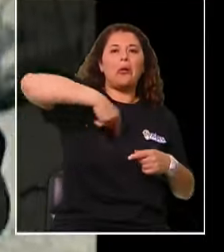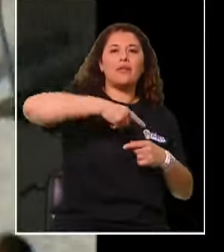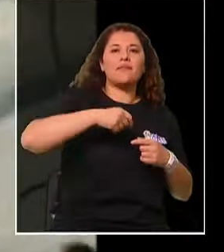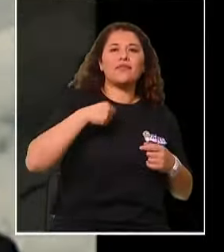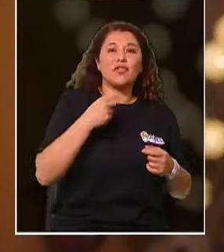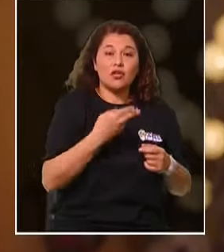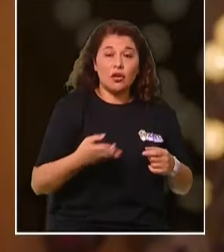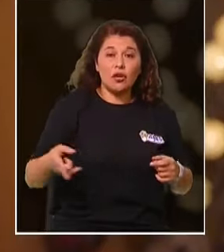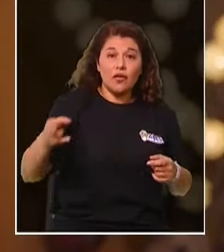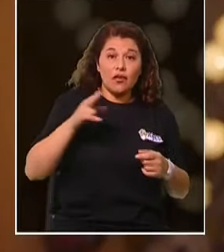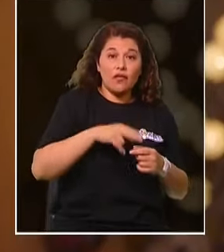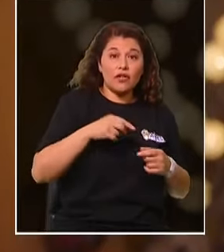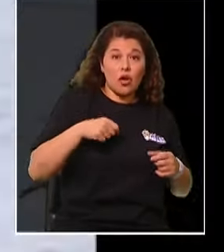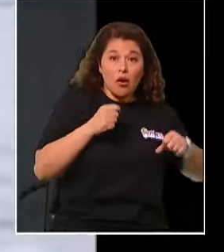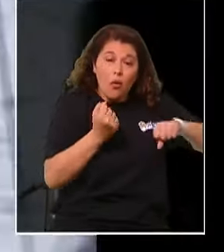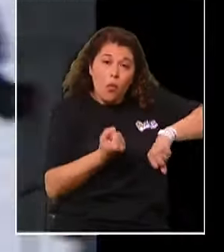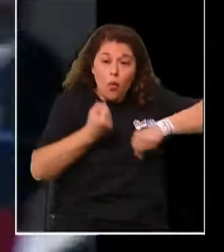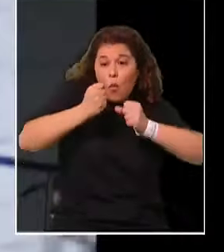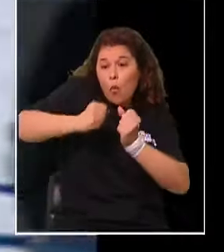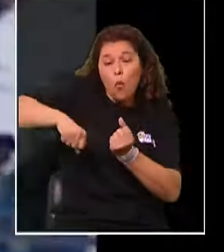Yo soy esquiador, esto es lo mío.